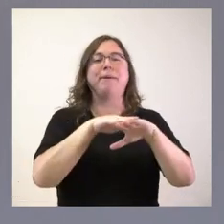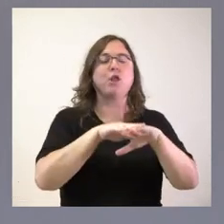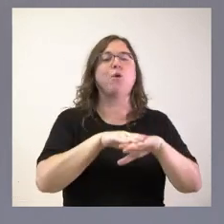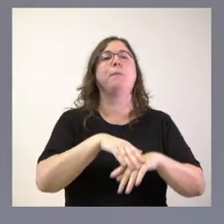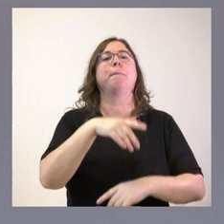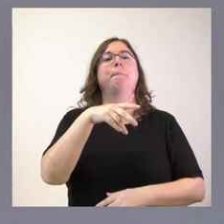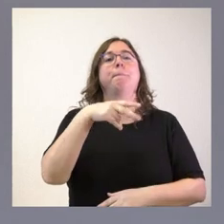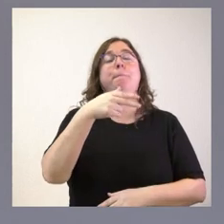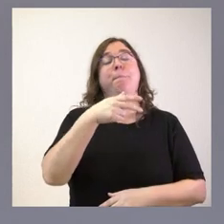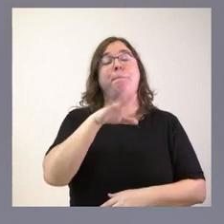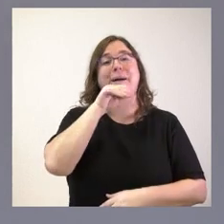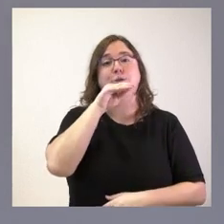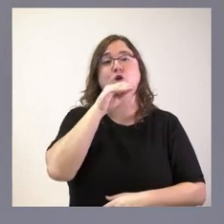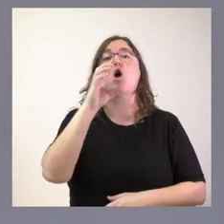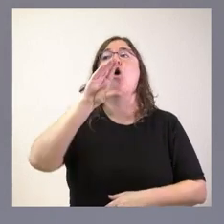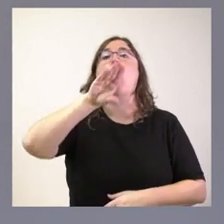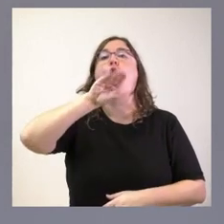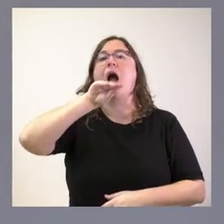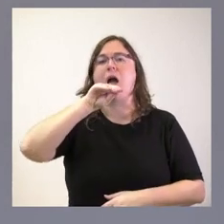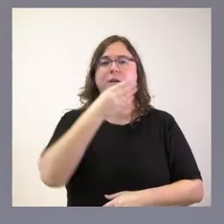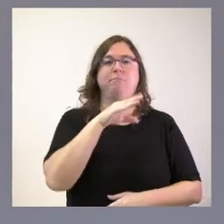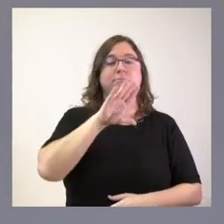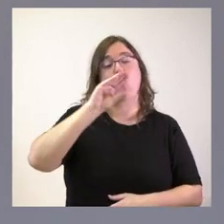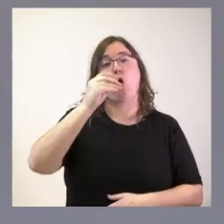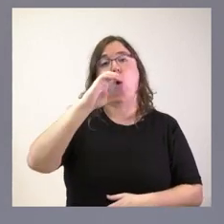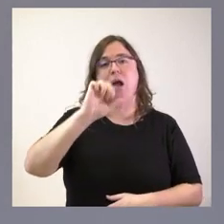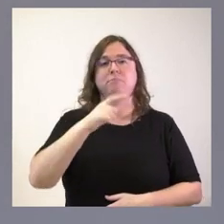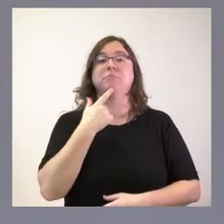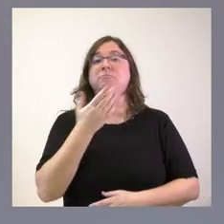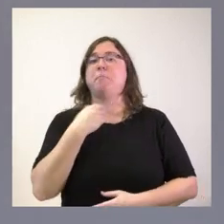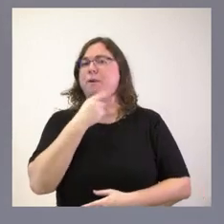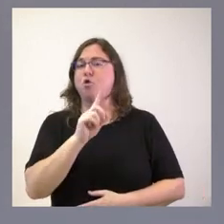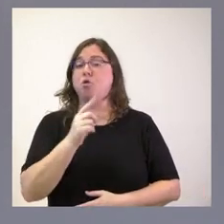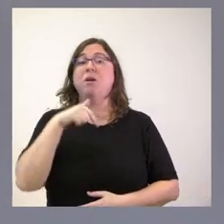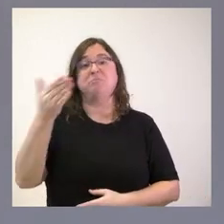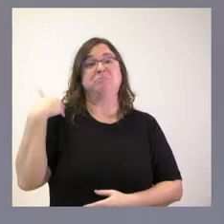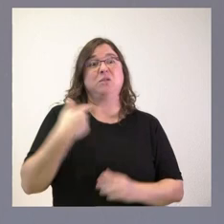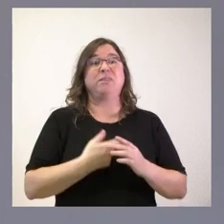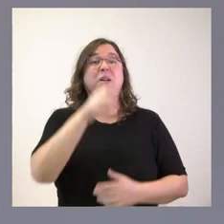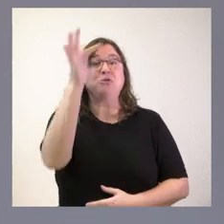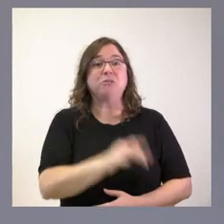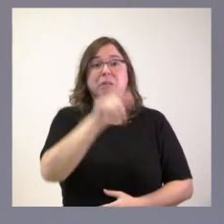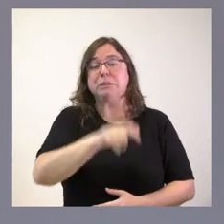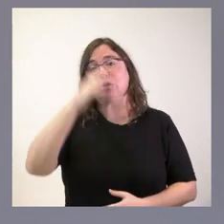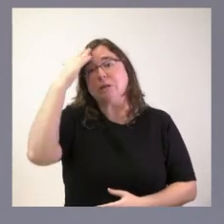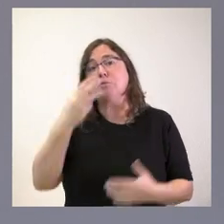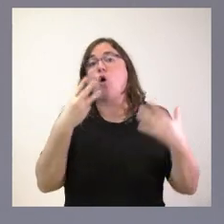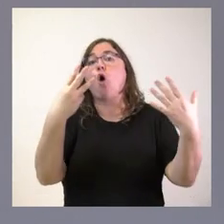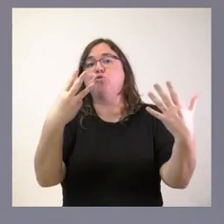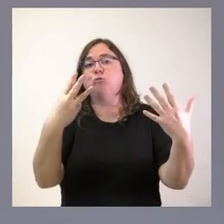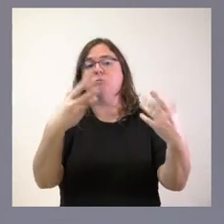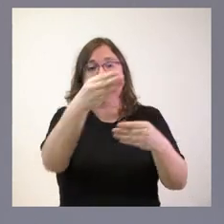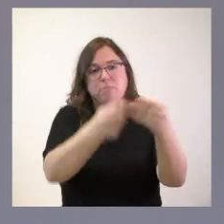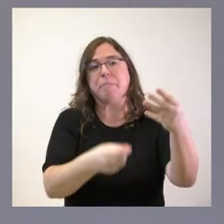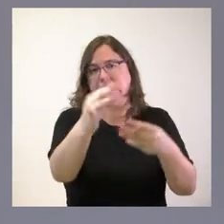los que no habían sido excluidos en el tema de ganadería en la fase inicial, si no son hoy. En total son ocho titulares por la documentación que tienen ustedes a su disposición.